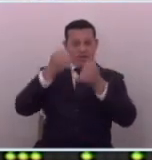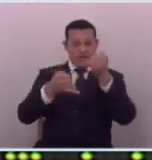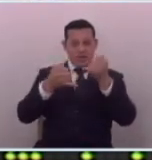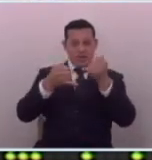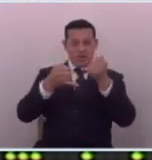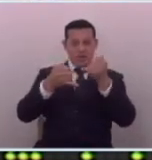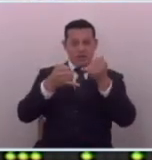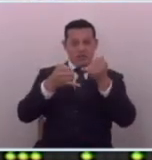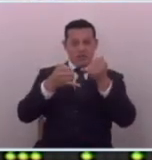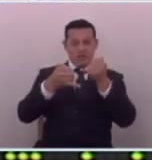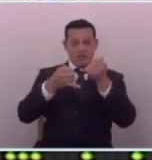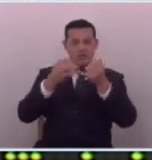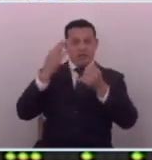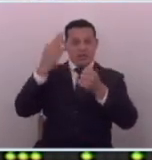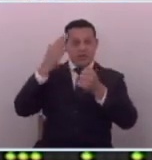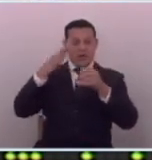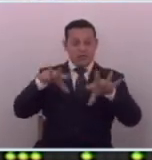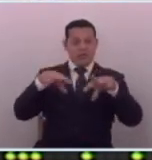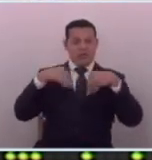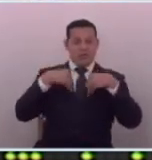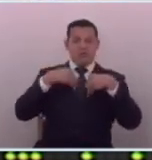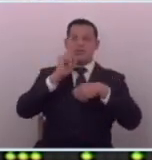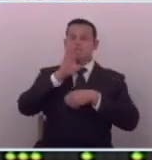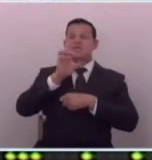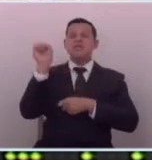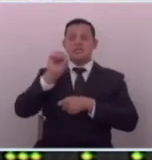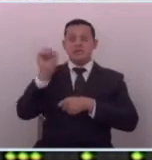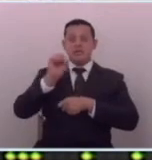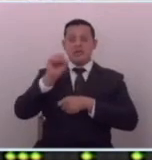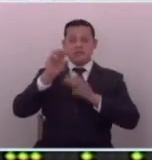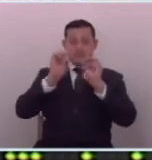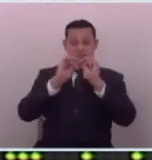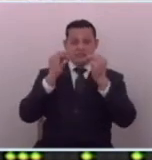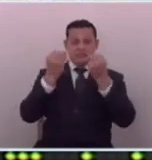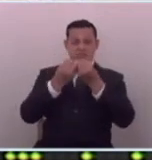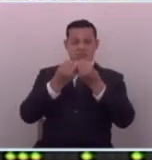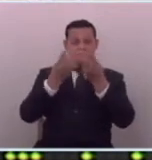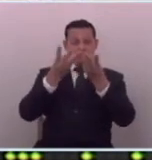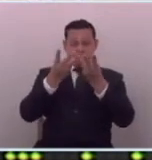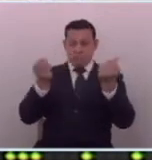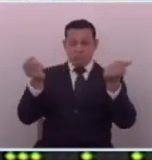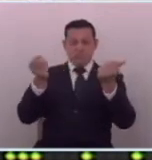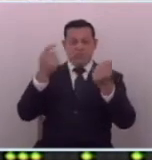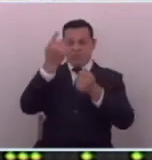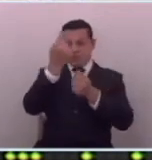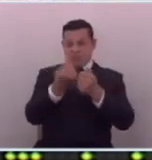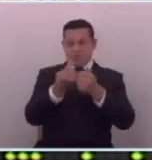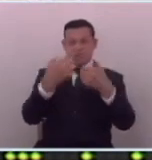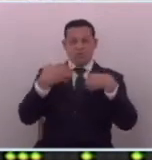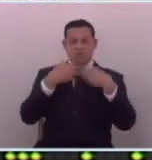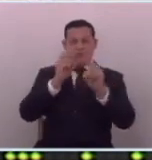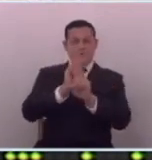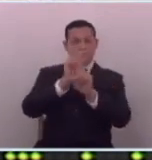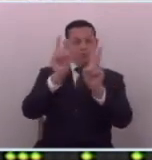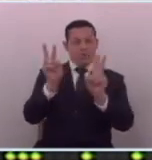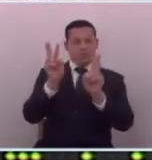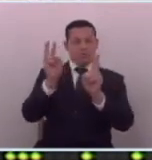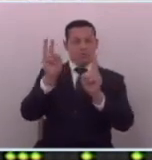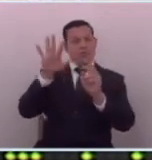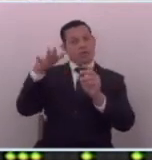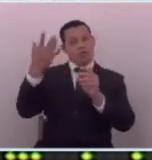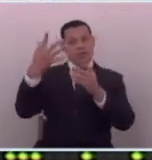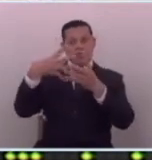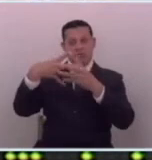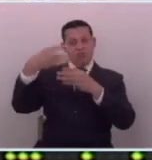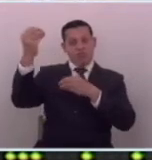tocó dar su brazo a torcer y decir que sí que en efecto las pandillas aquí se habían acabado y que la gente ahora vive en paz y después